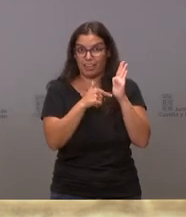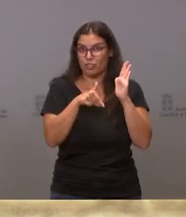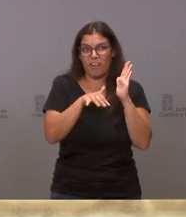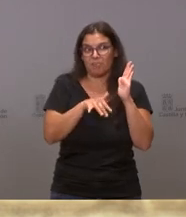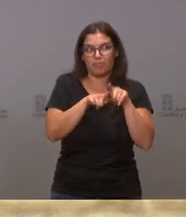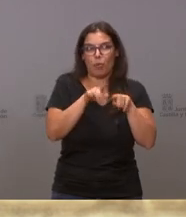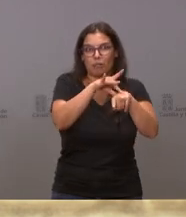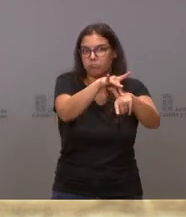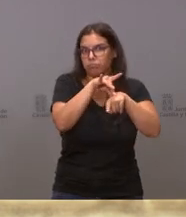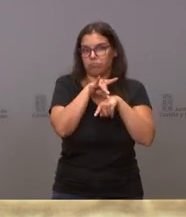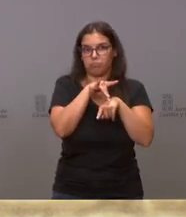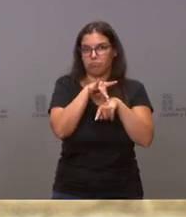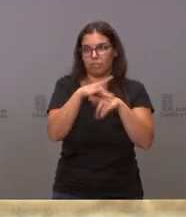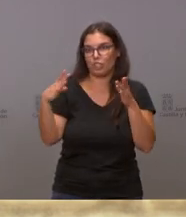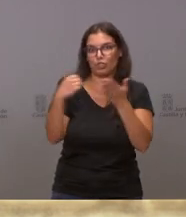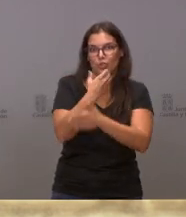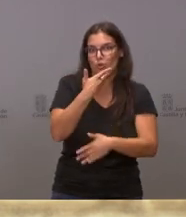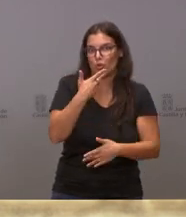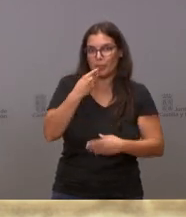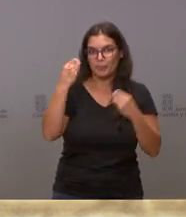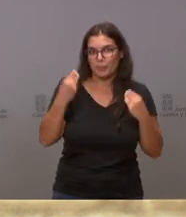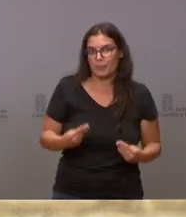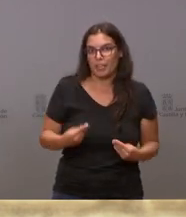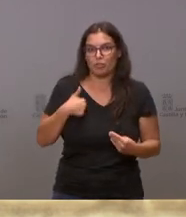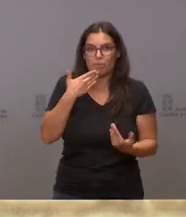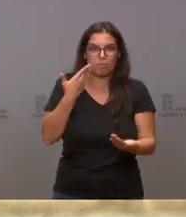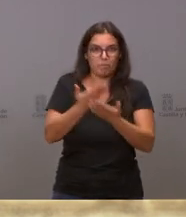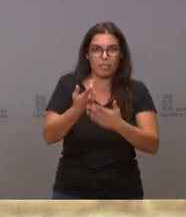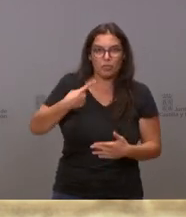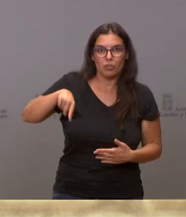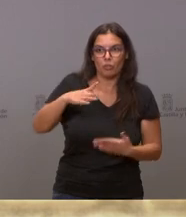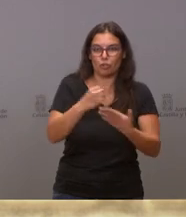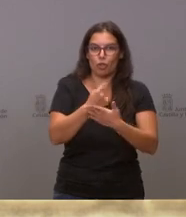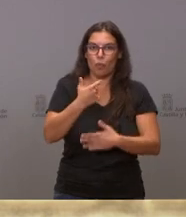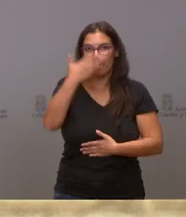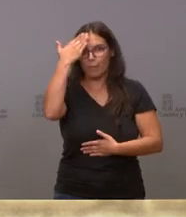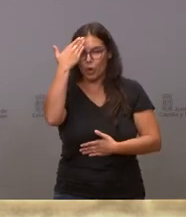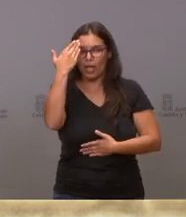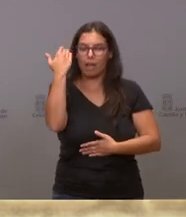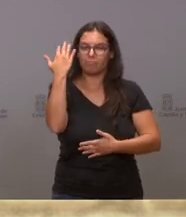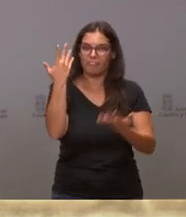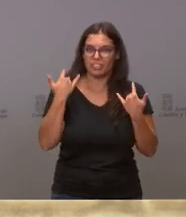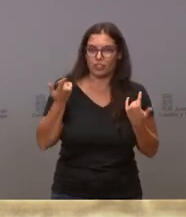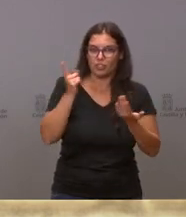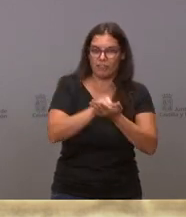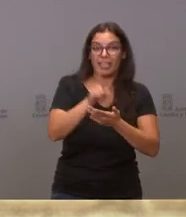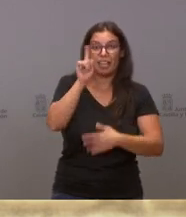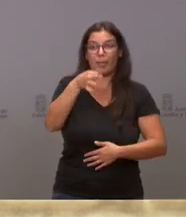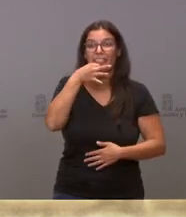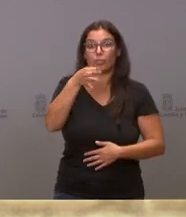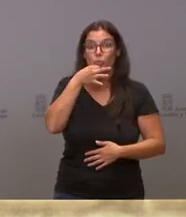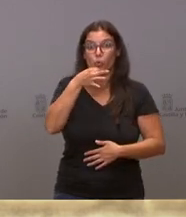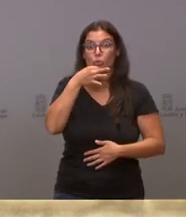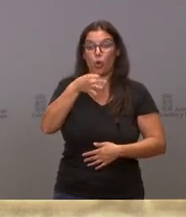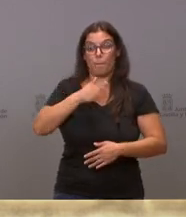que yo creo que todos conocemos bien y les invito a todos a refrescar su memoria, y también el discurso de investidura, que es el